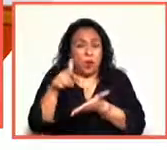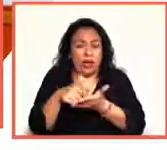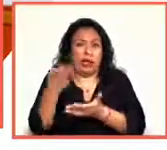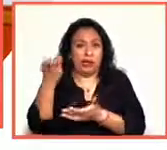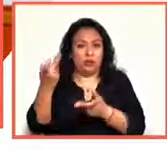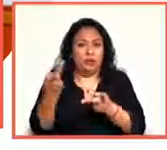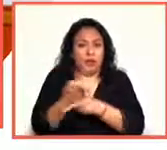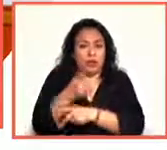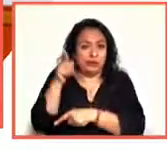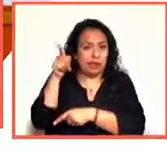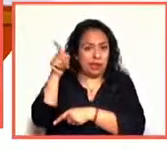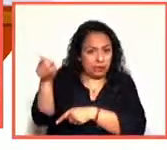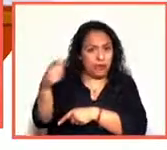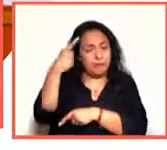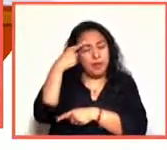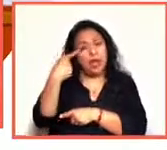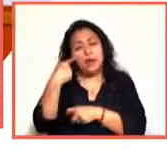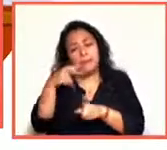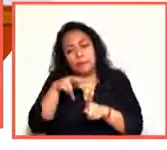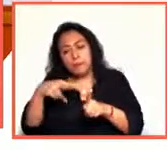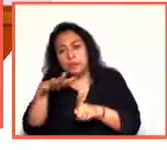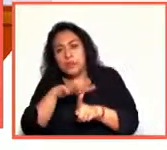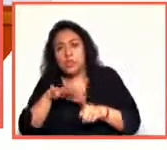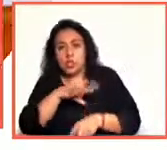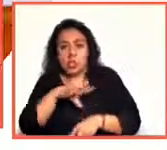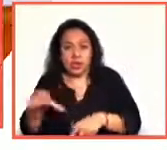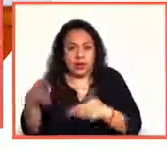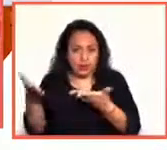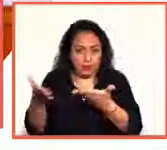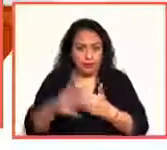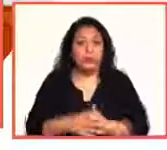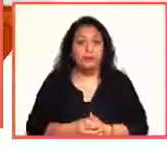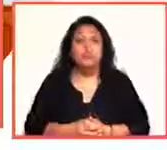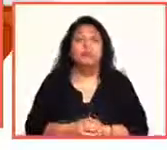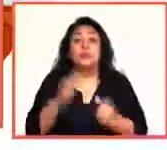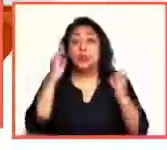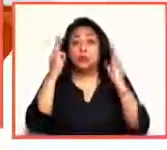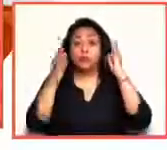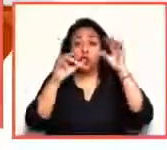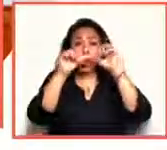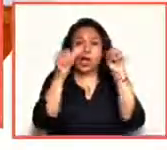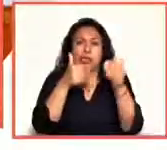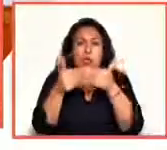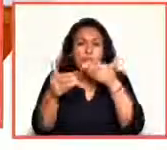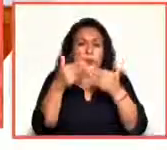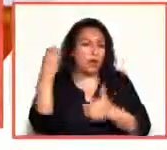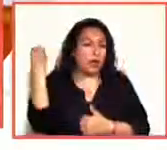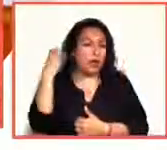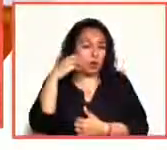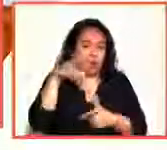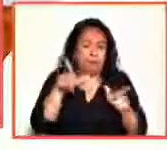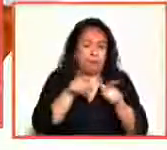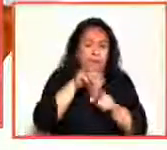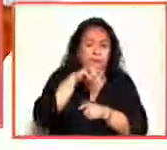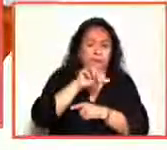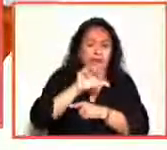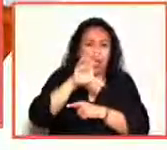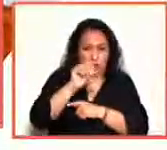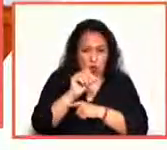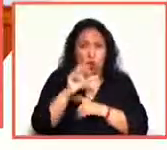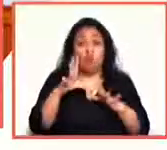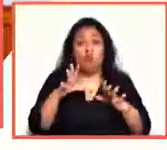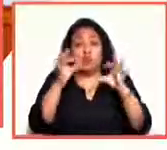para tener el panorama completo. El Museo de Arte Contemporáneo de Oaxaca fue fundado en 1992